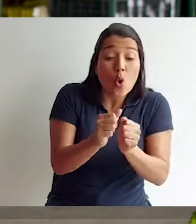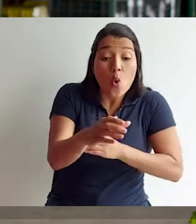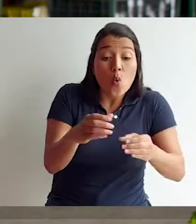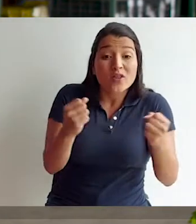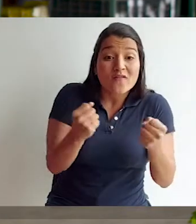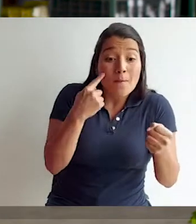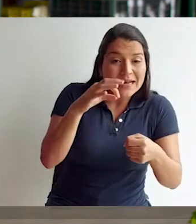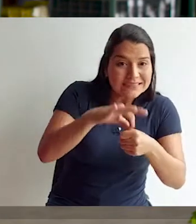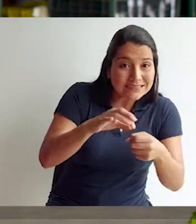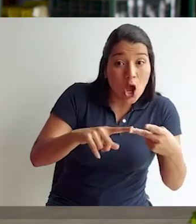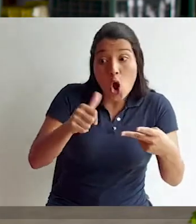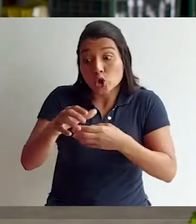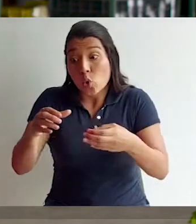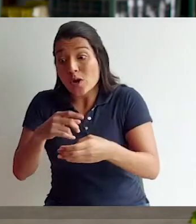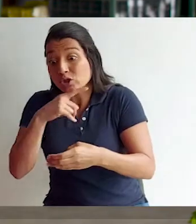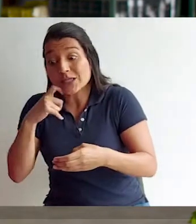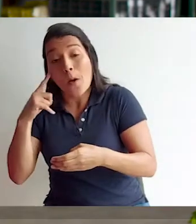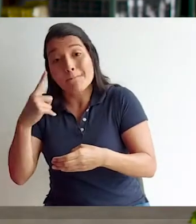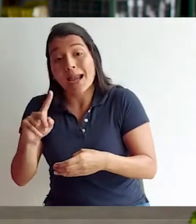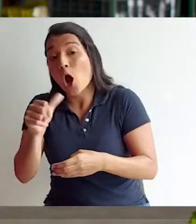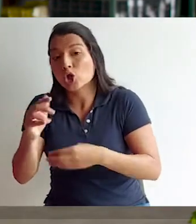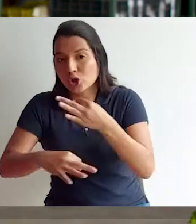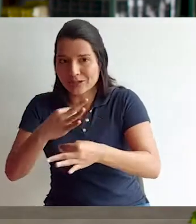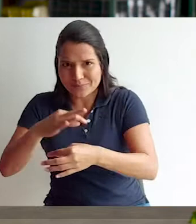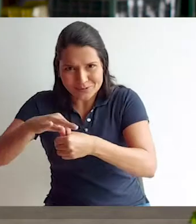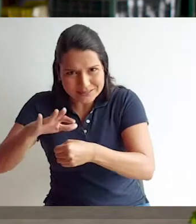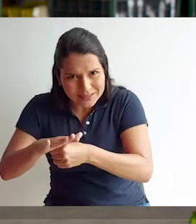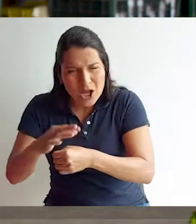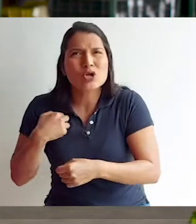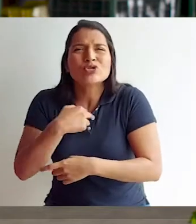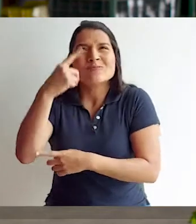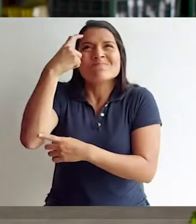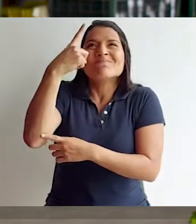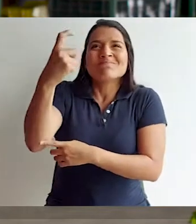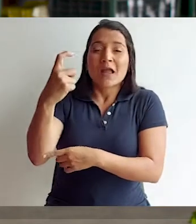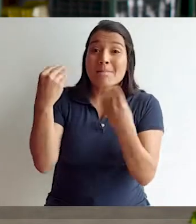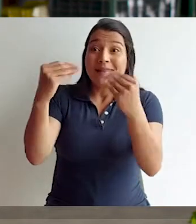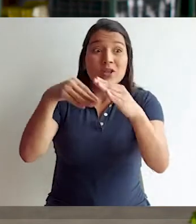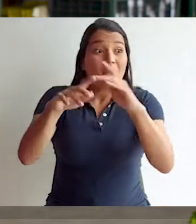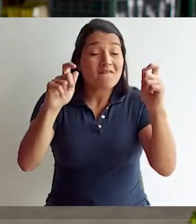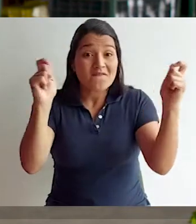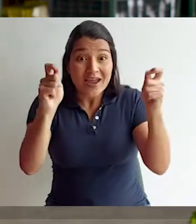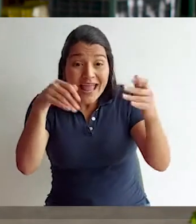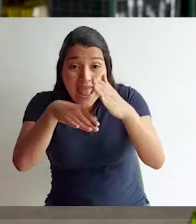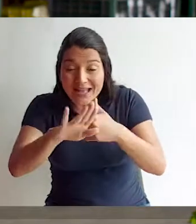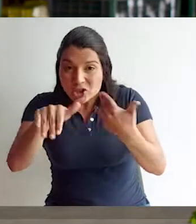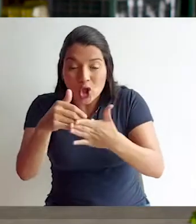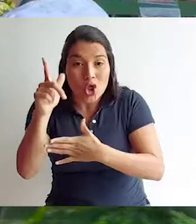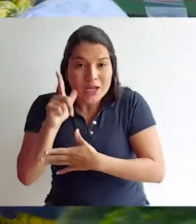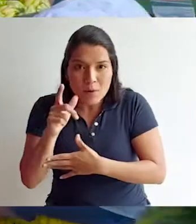local, con nuestro cuarto frío para las semillas, otro cuarto en seco para las otras semillas. Nosotros nos vemos ya